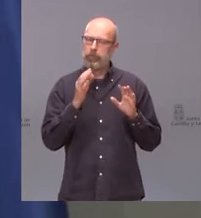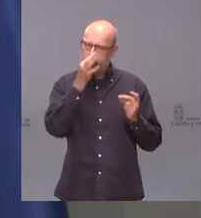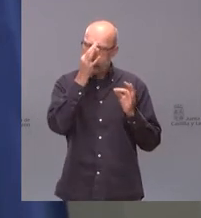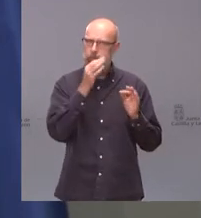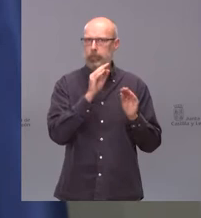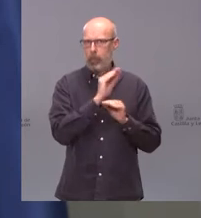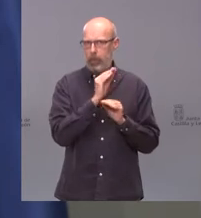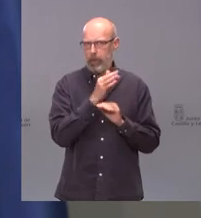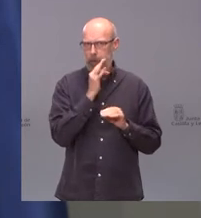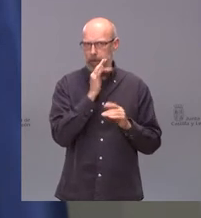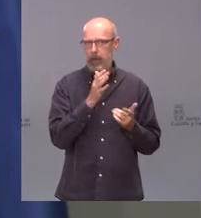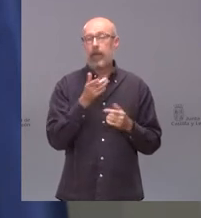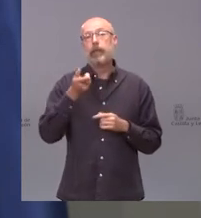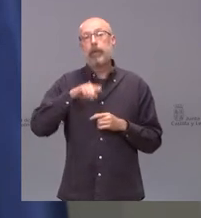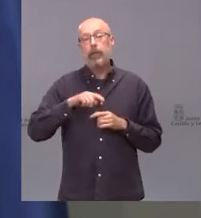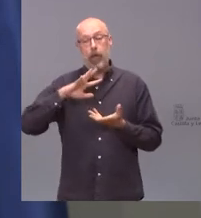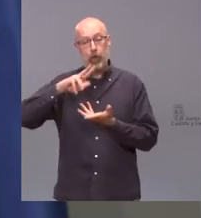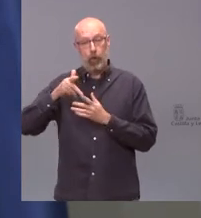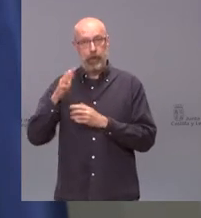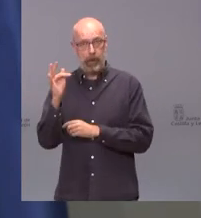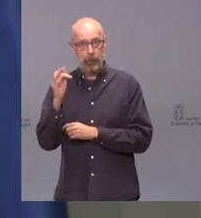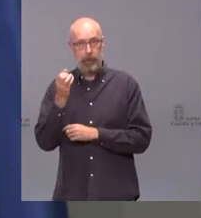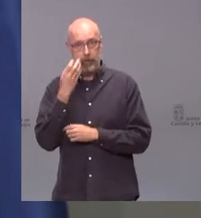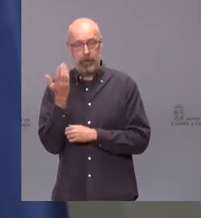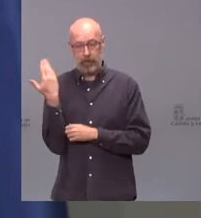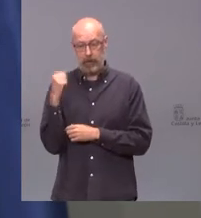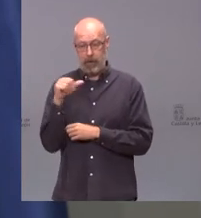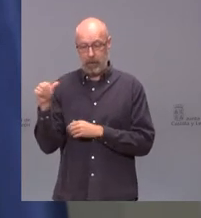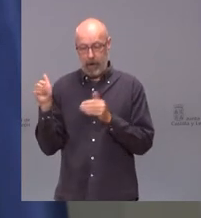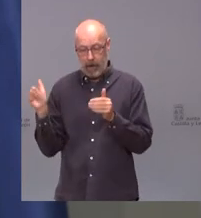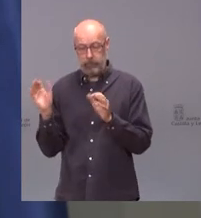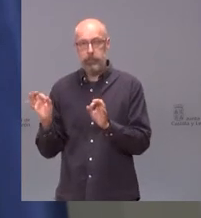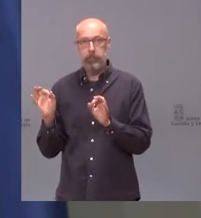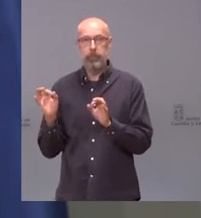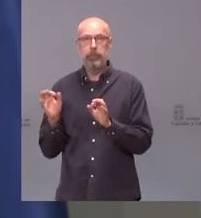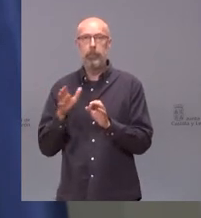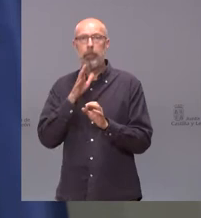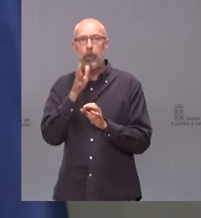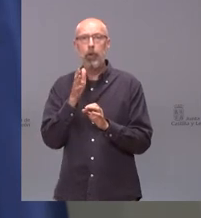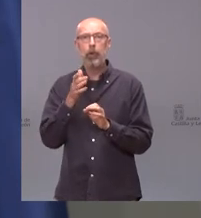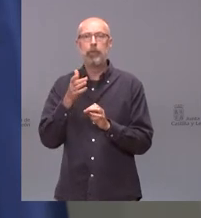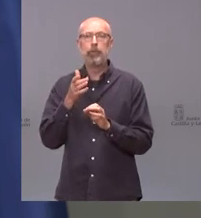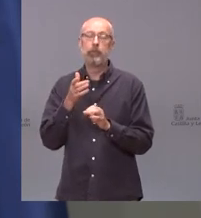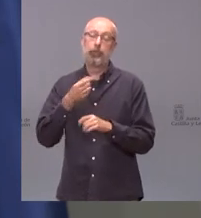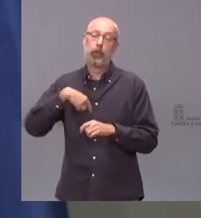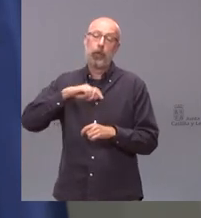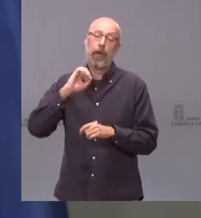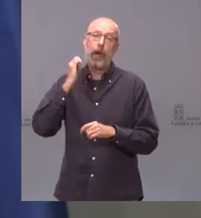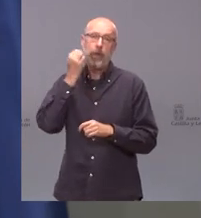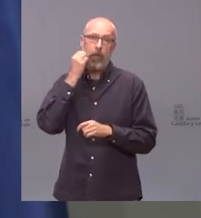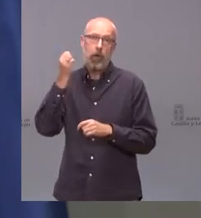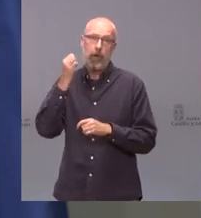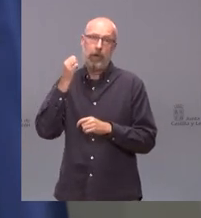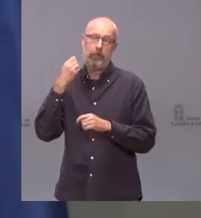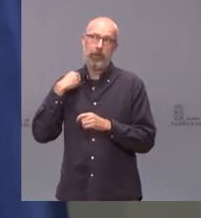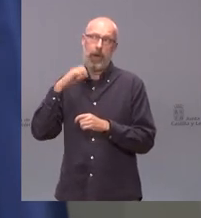que celebrar buenas noticias esta semana a propósito de nuestras reclamaciones a la Unión Europea